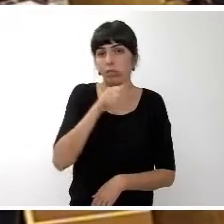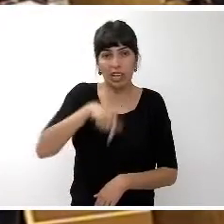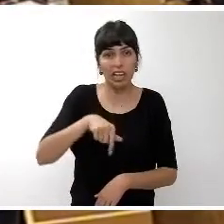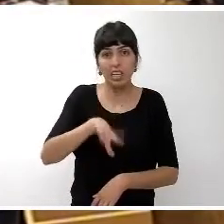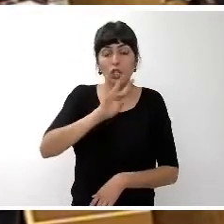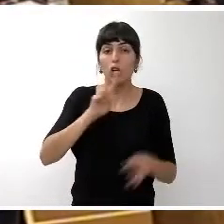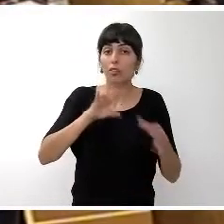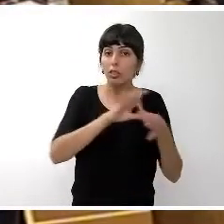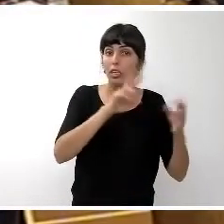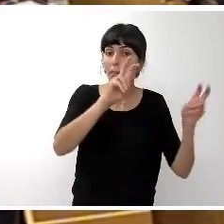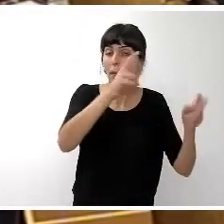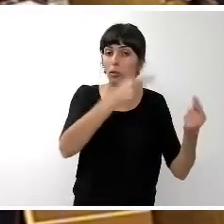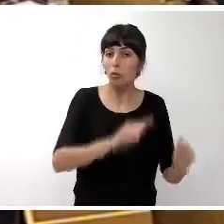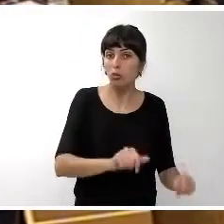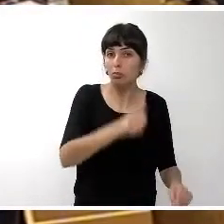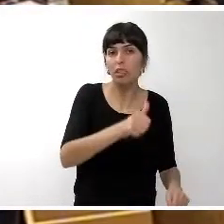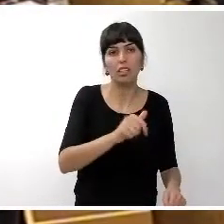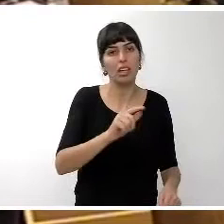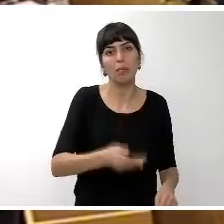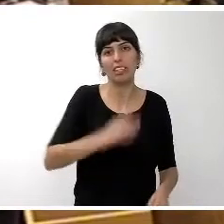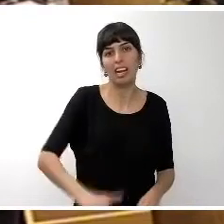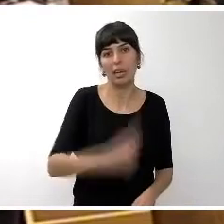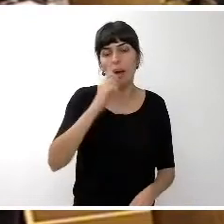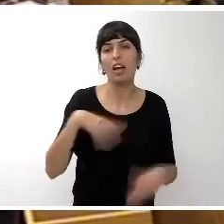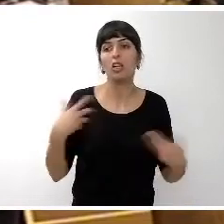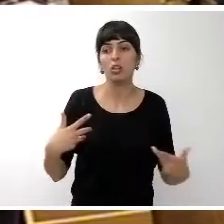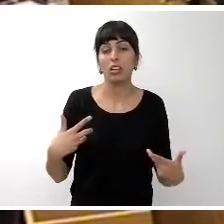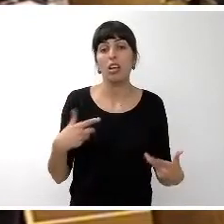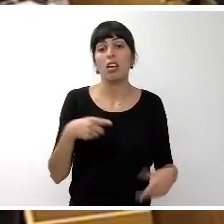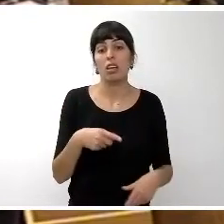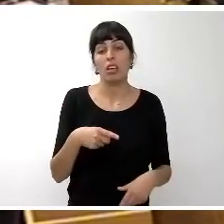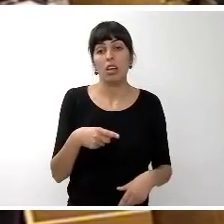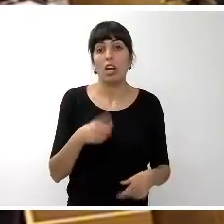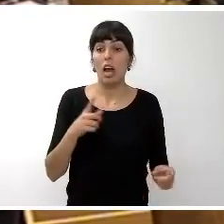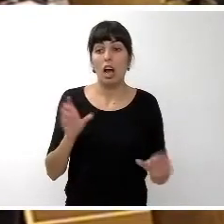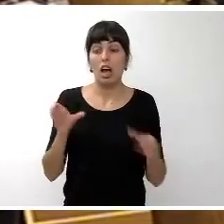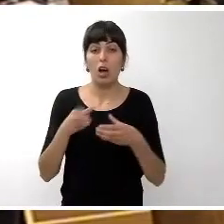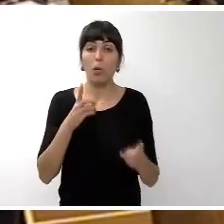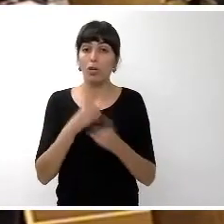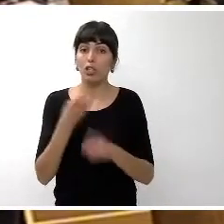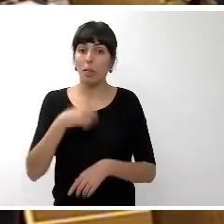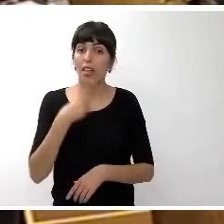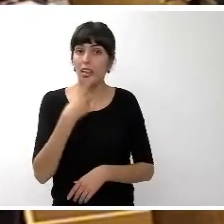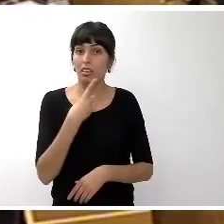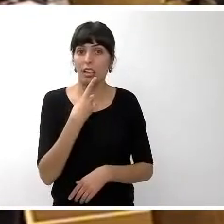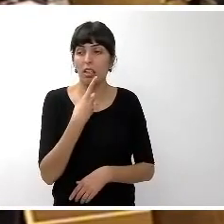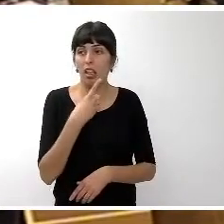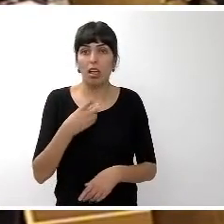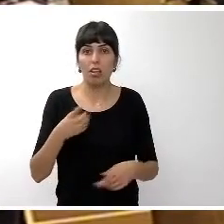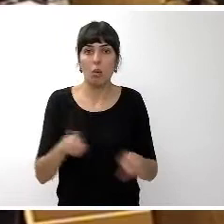y que en este sentido la oposición también tiene algo que decir compartido o no